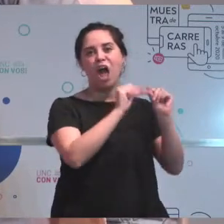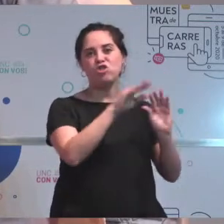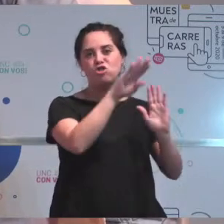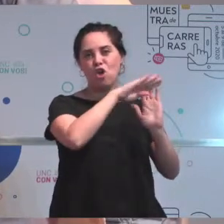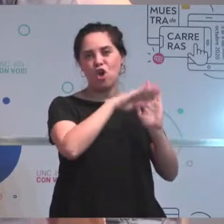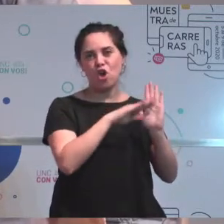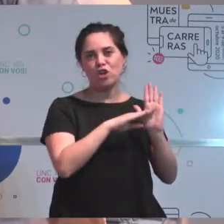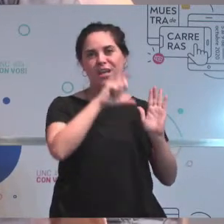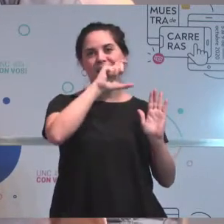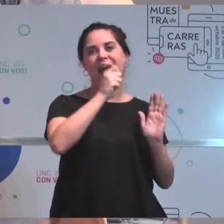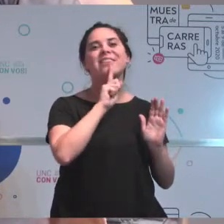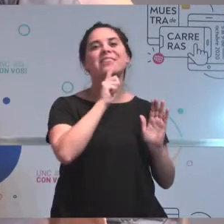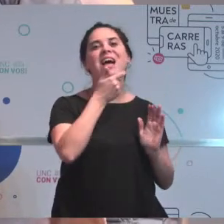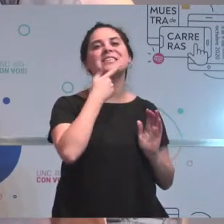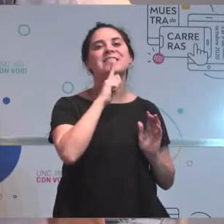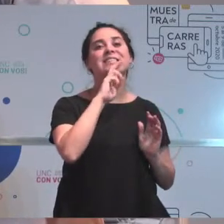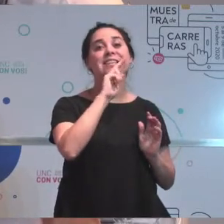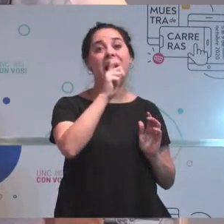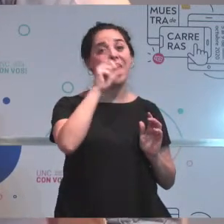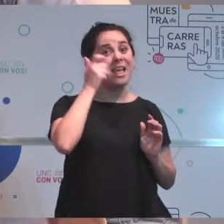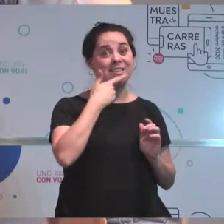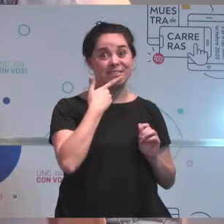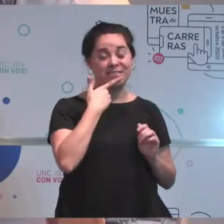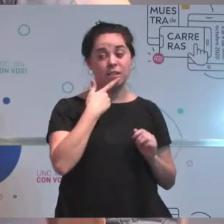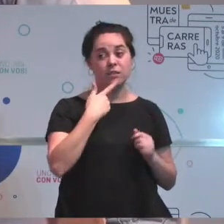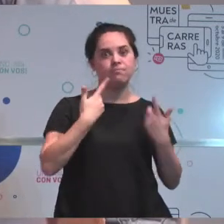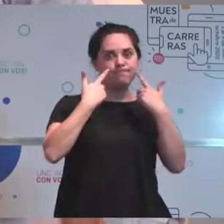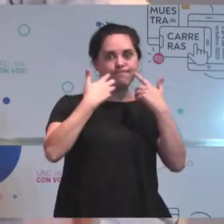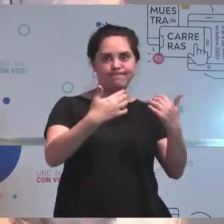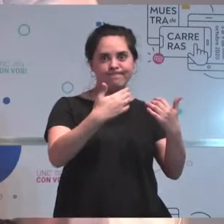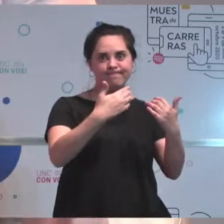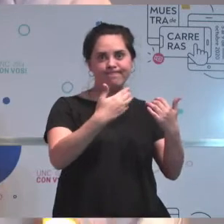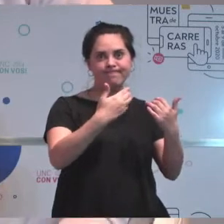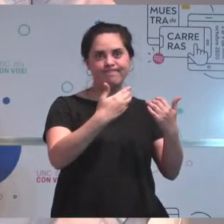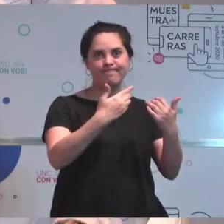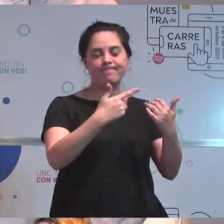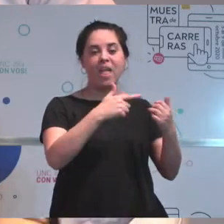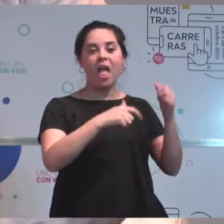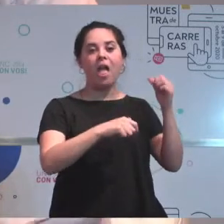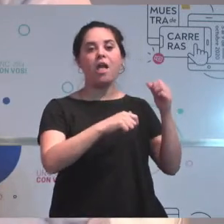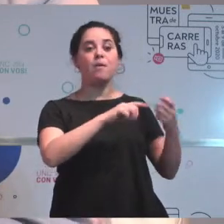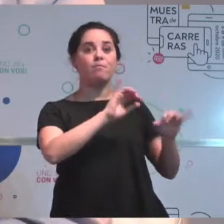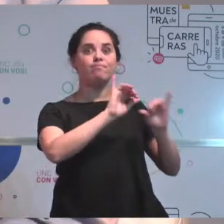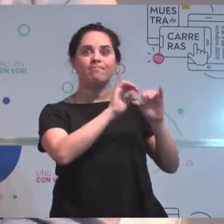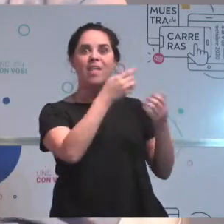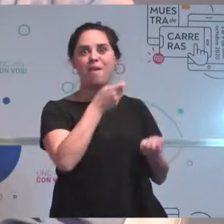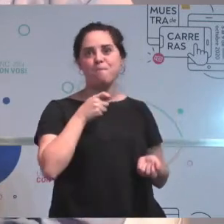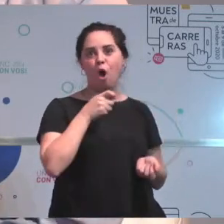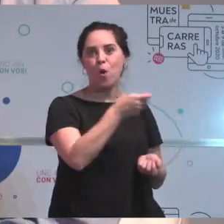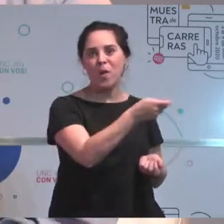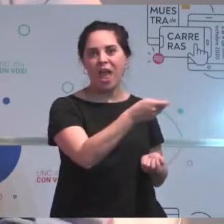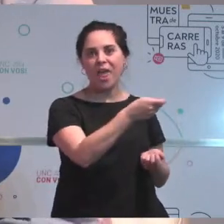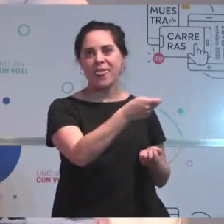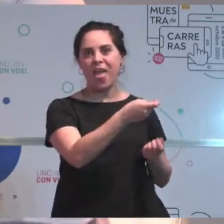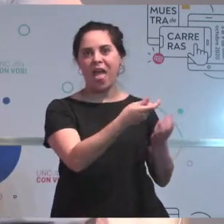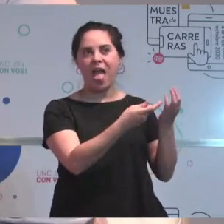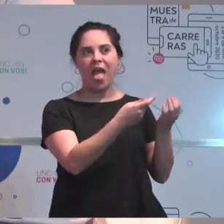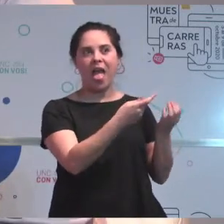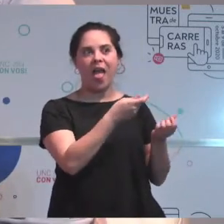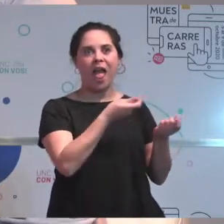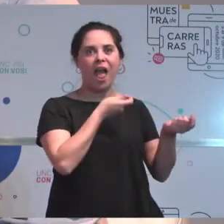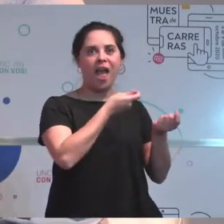analizar cómo había sido el efecto de la evaluación inmobiliaria, de los cargos que habíamos realizado.